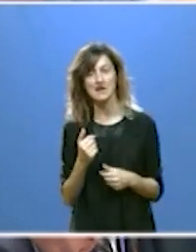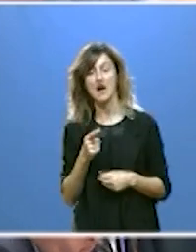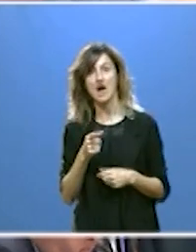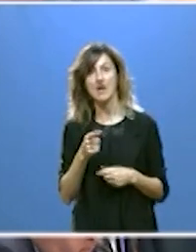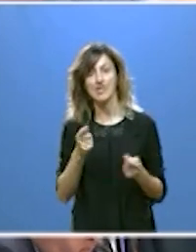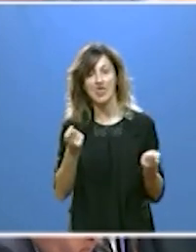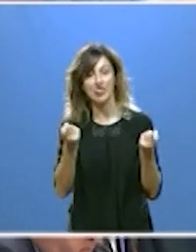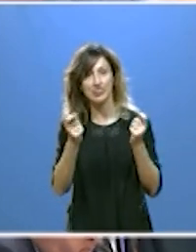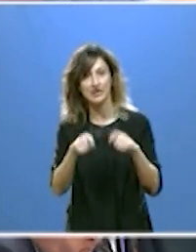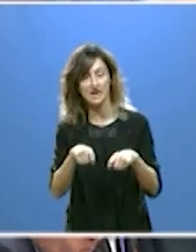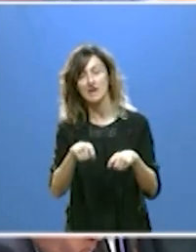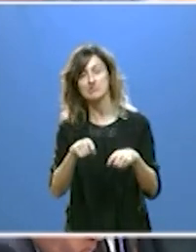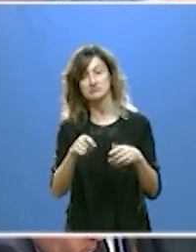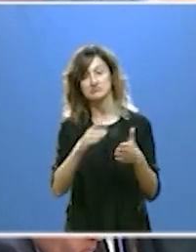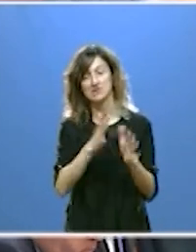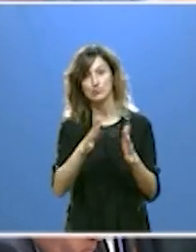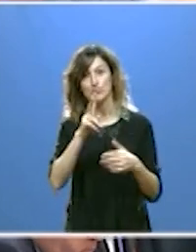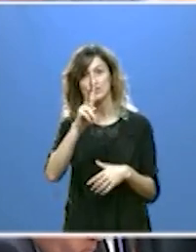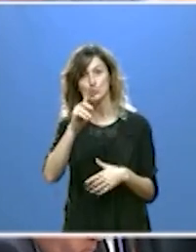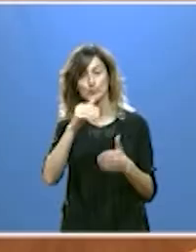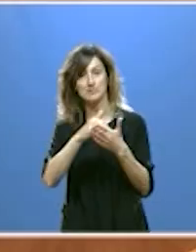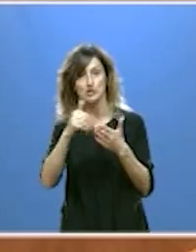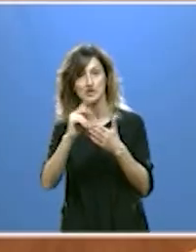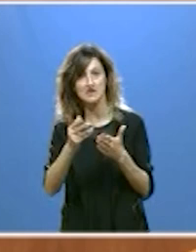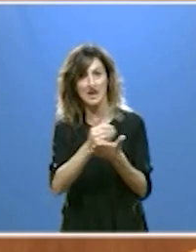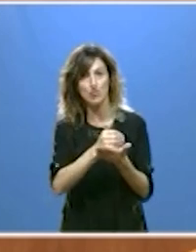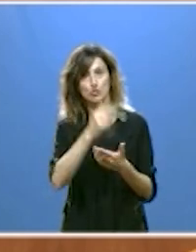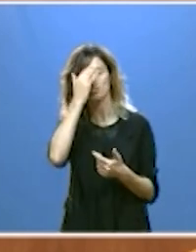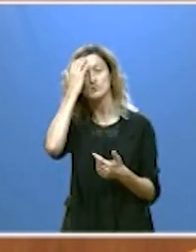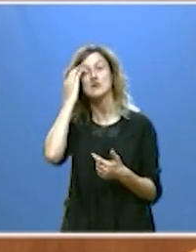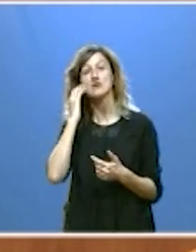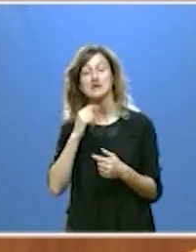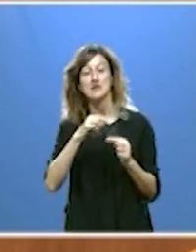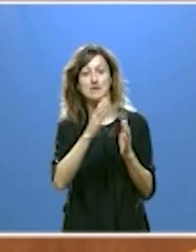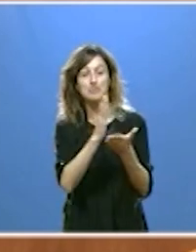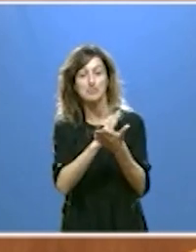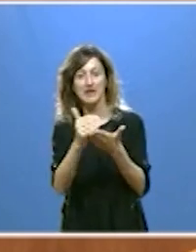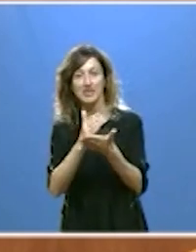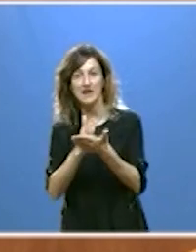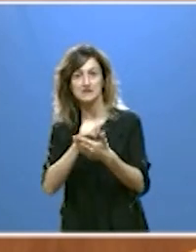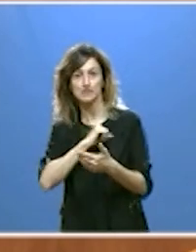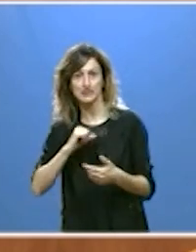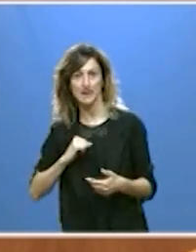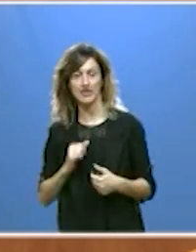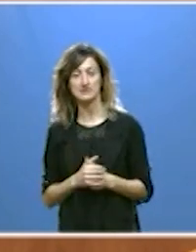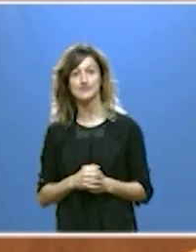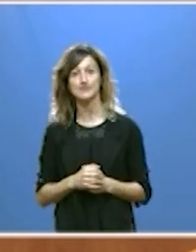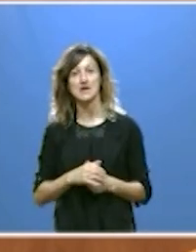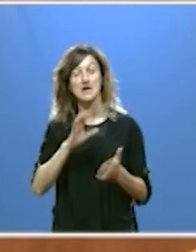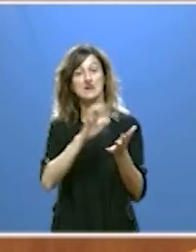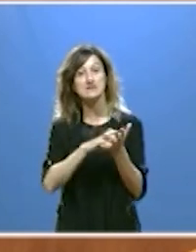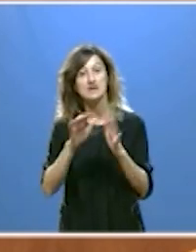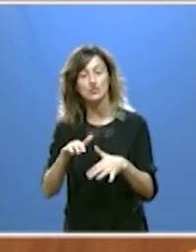van a cerrar con una inversión de más de 21 millones de euros y los 900 en parcelas privadas Castilla y León va a ser